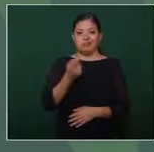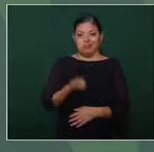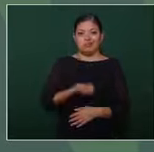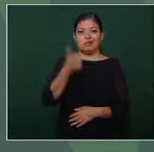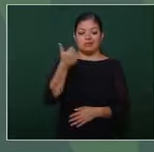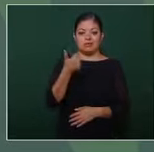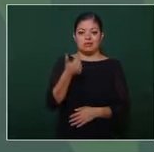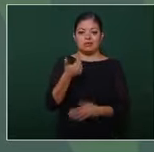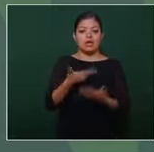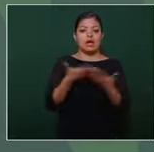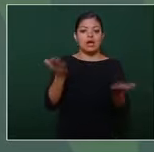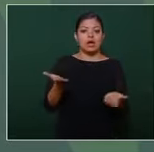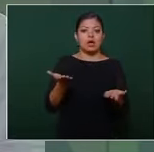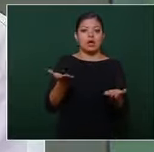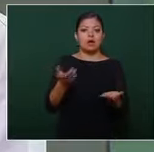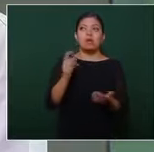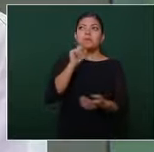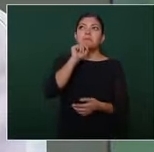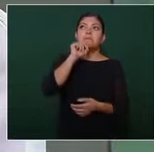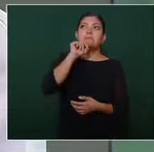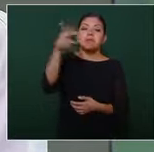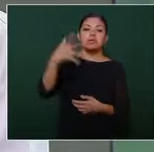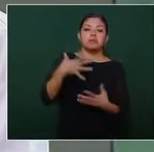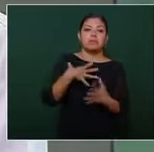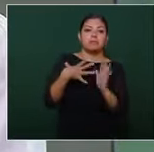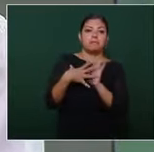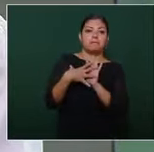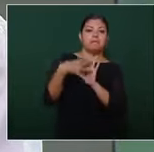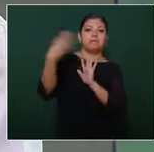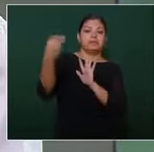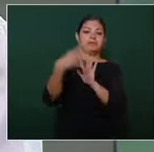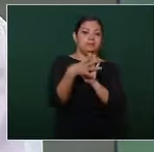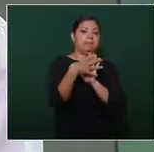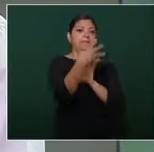ahora ya lo están haciendo en otras partes